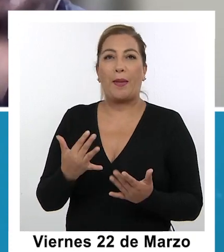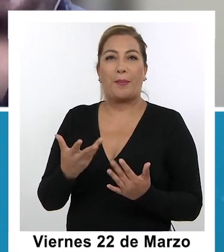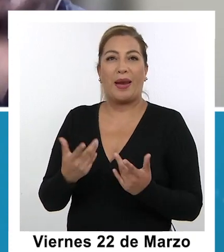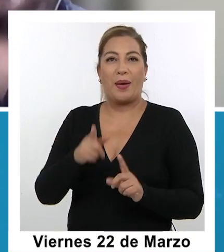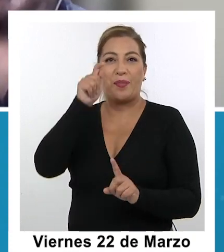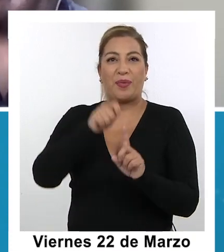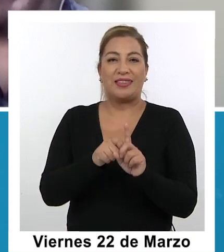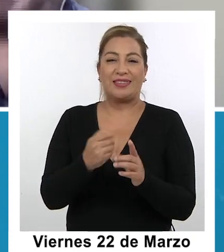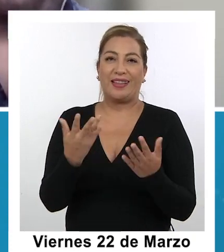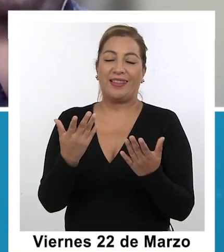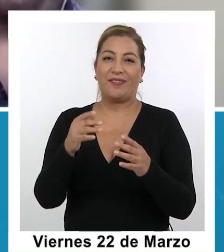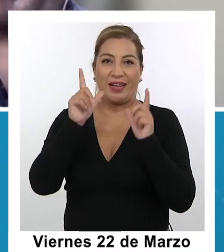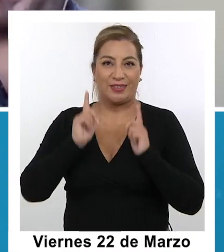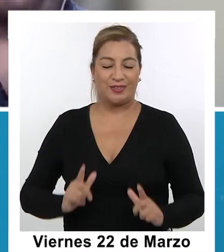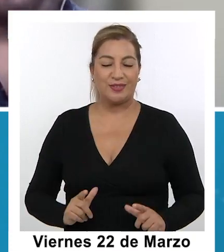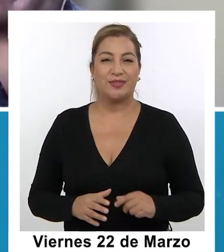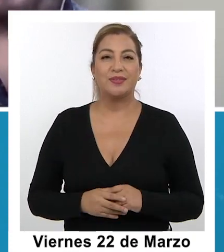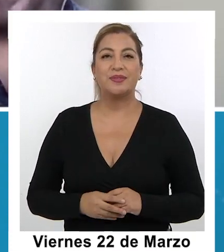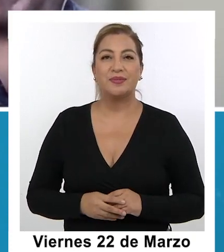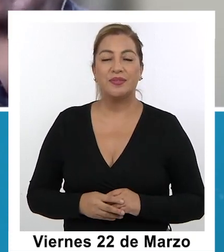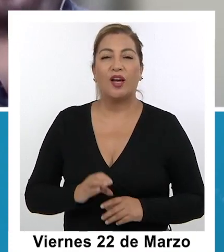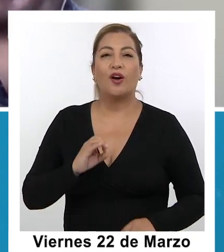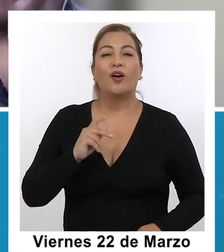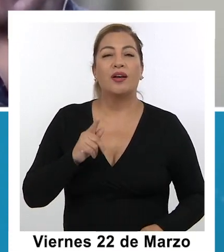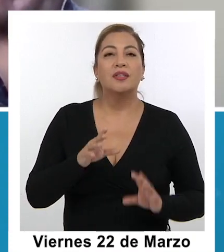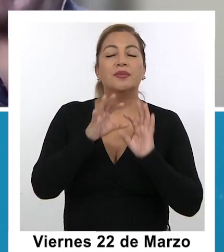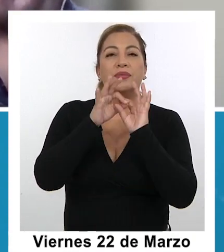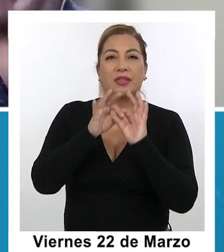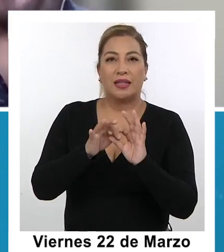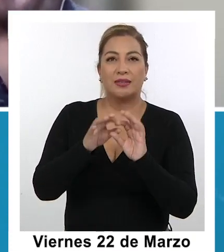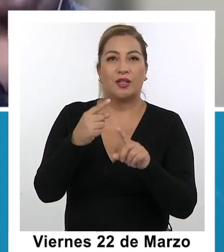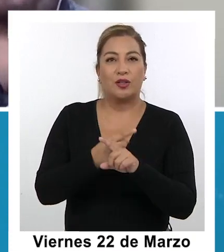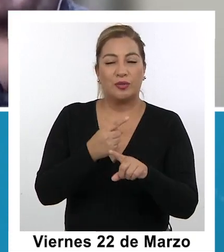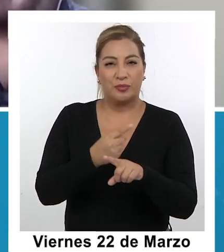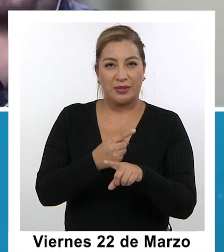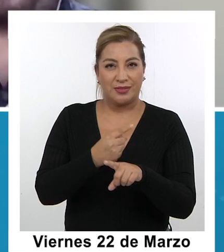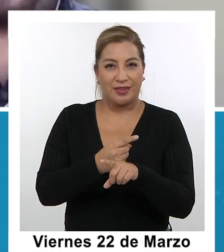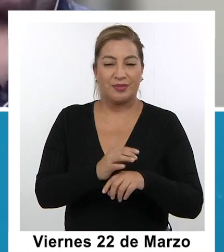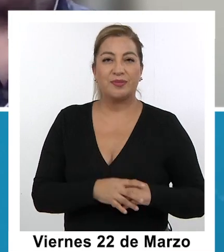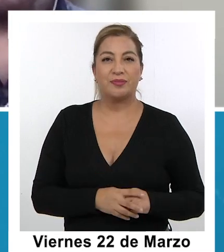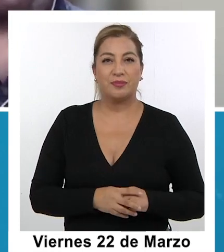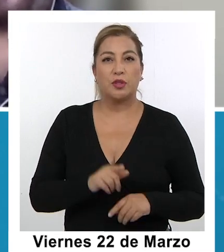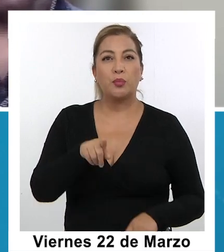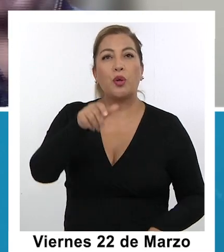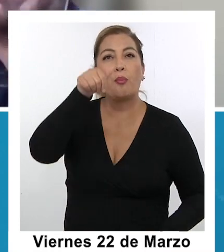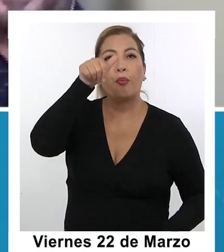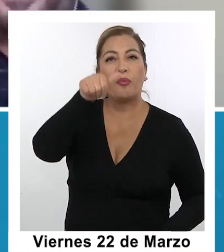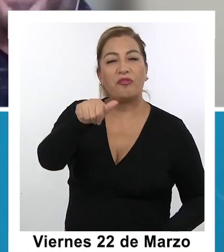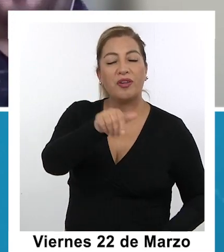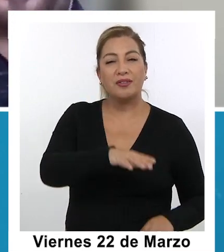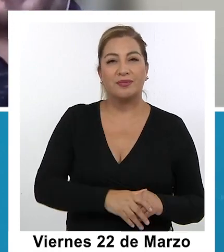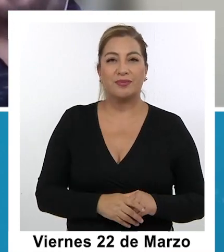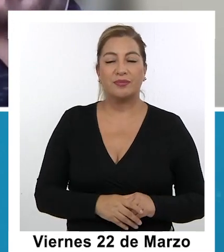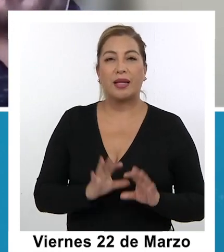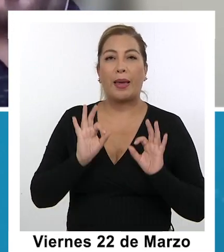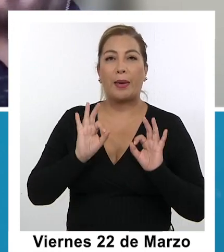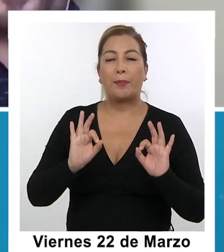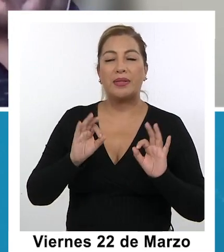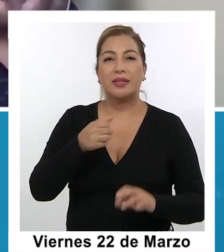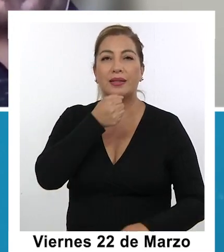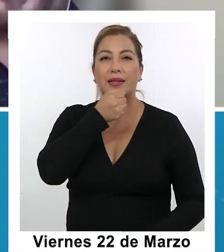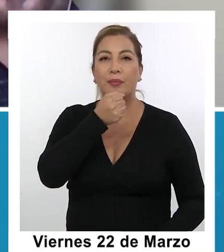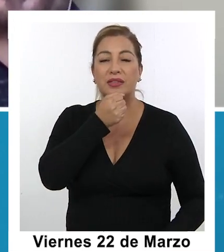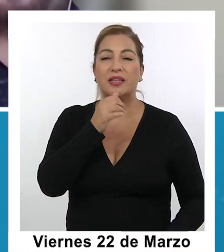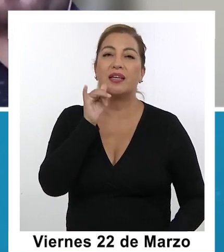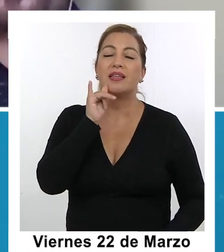resto del grupo social. Ok, ok. Andrea, gracias por haber estado con nosotros. Muchas gracias. Estés muy bien. Chao. Especial de prensa,